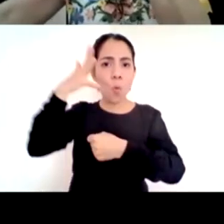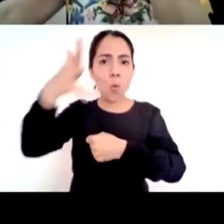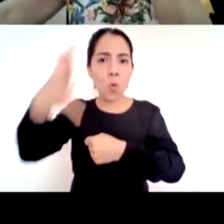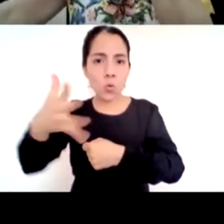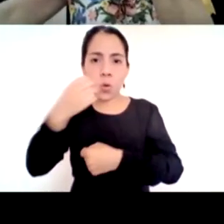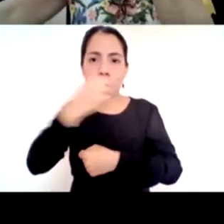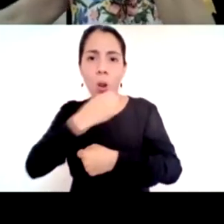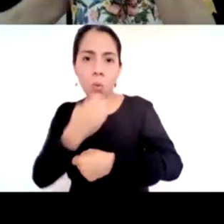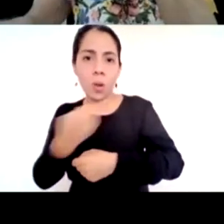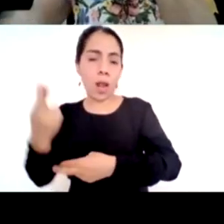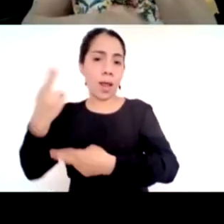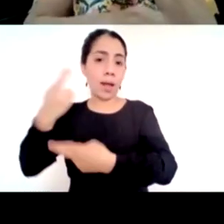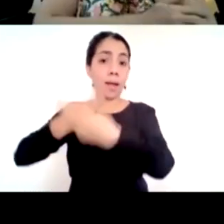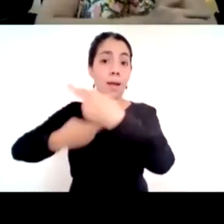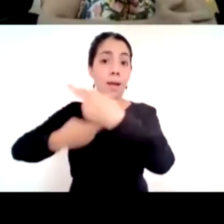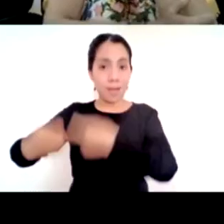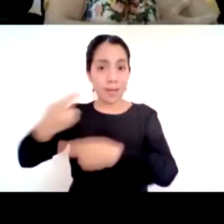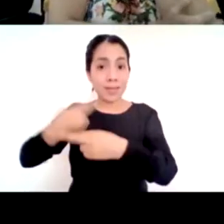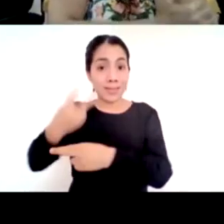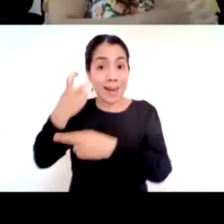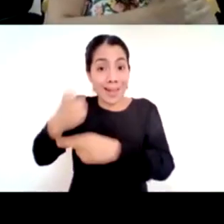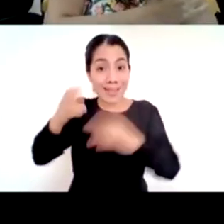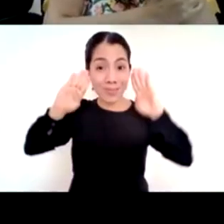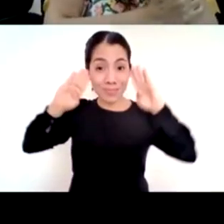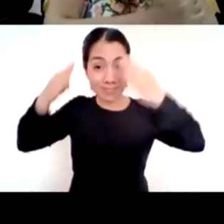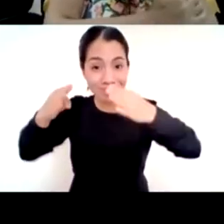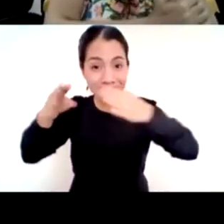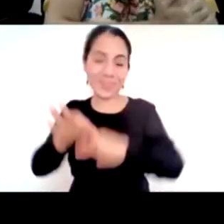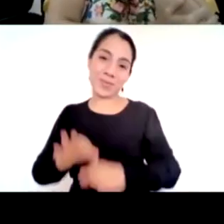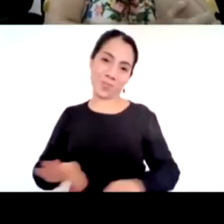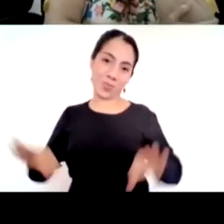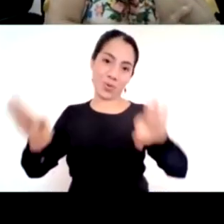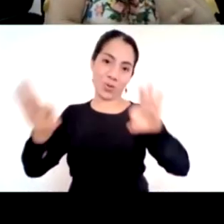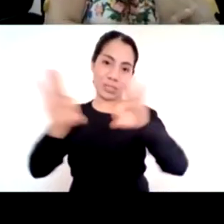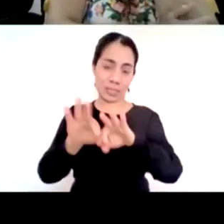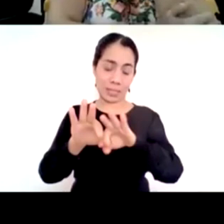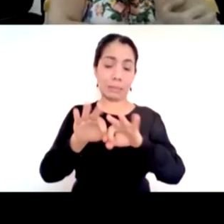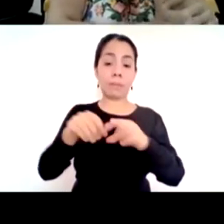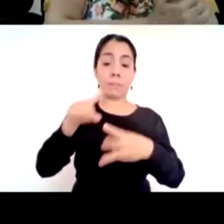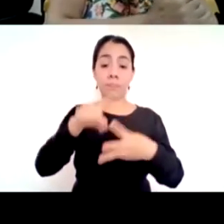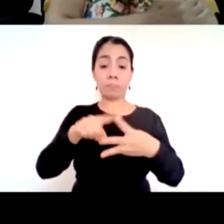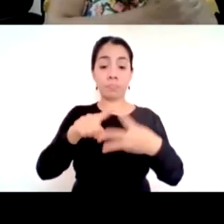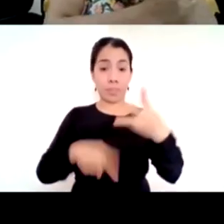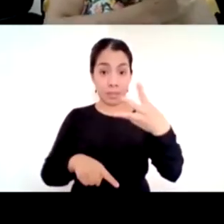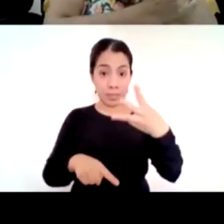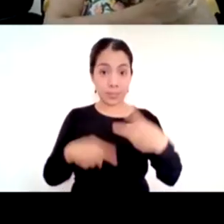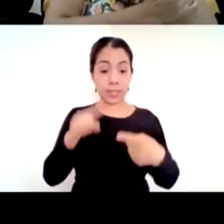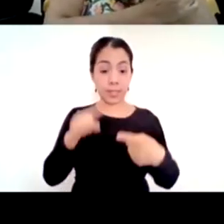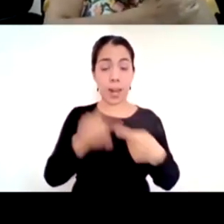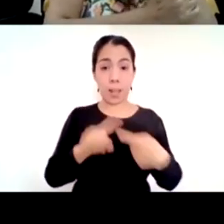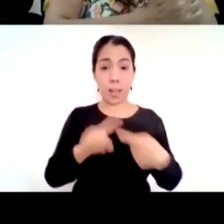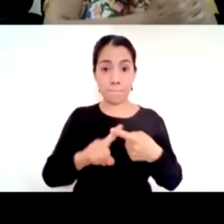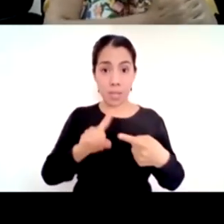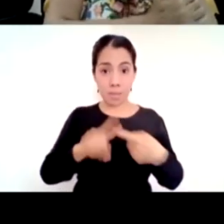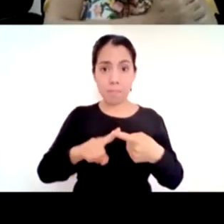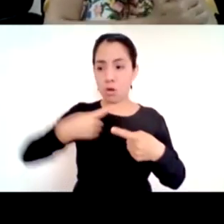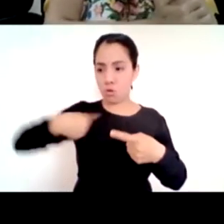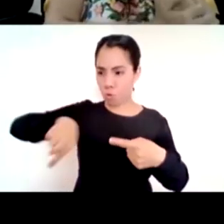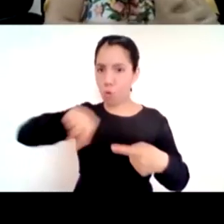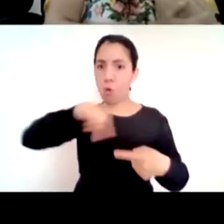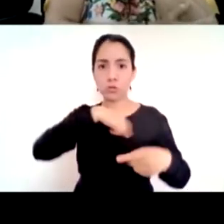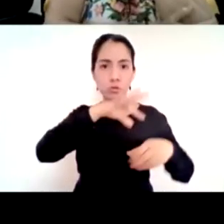tres cosas muy importantes lo primero veo una dirección clara ha habido una dirección clara del